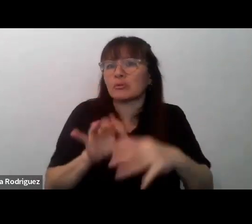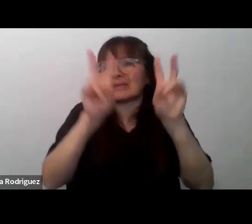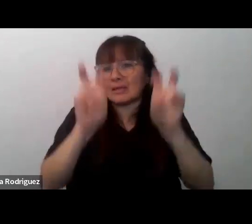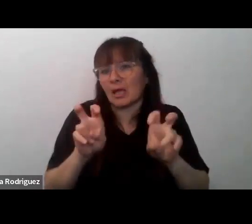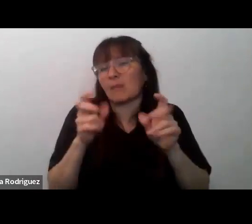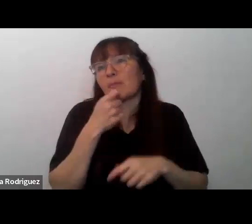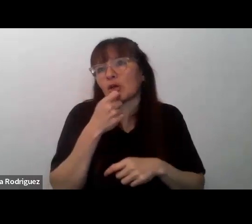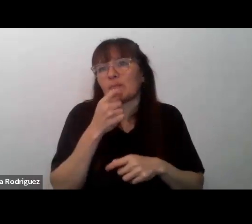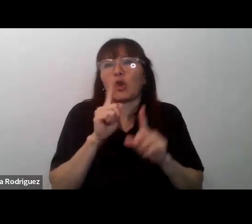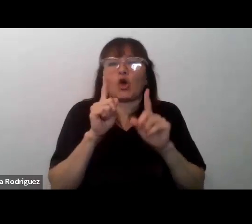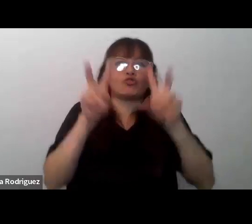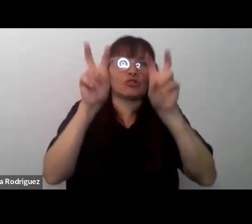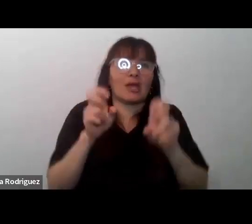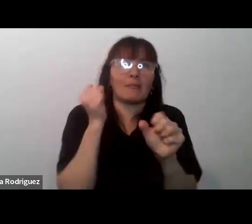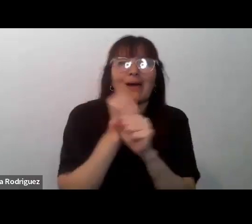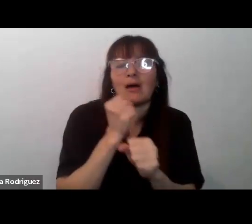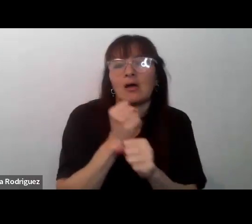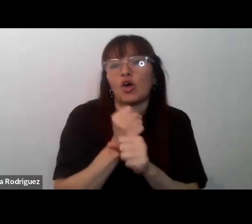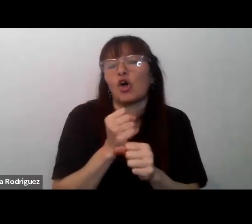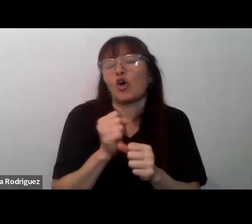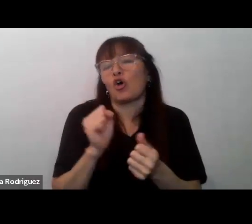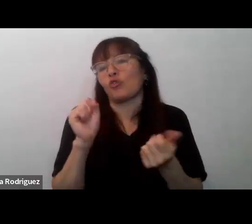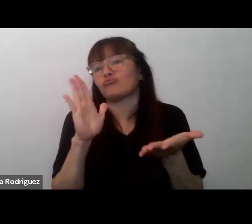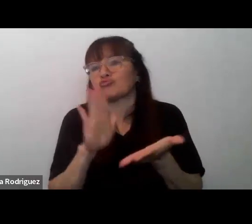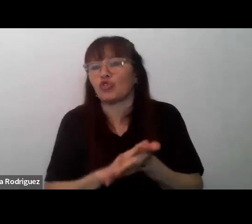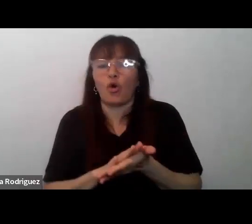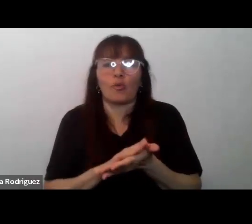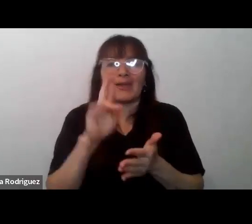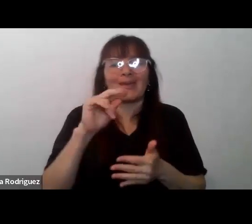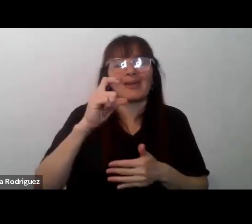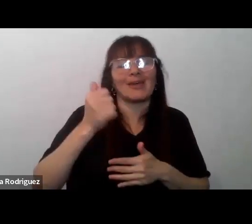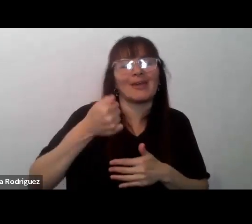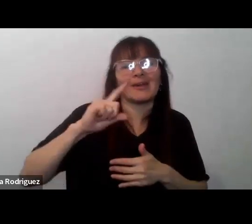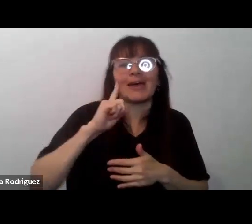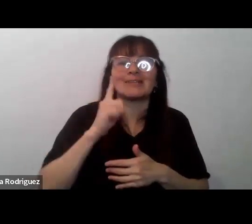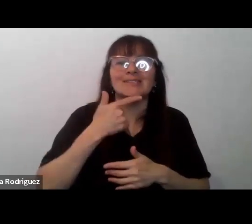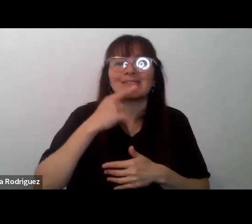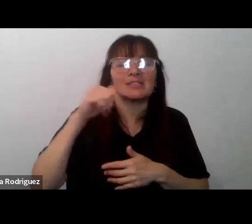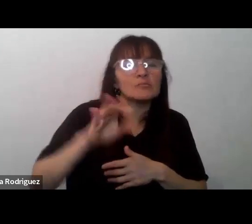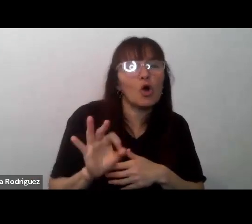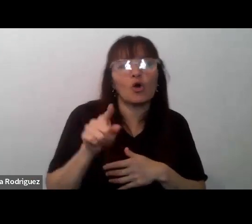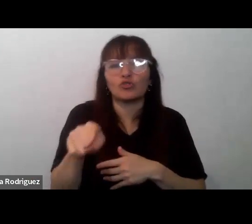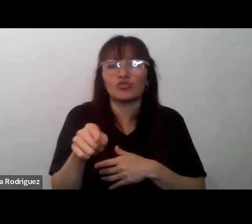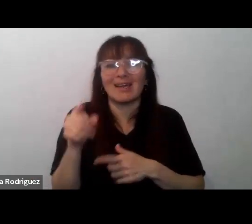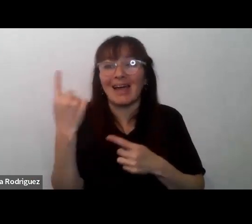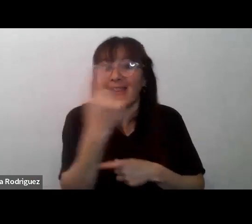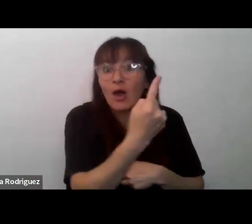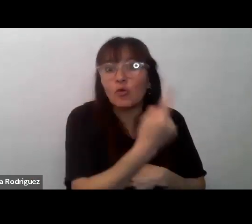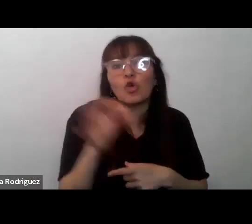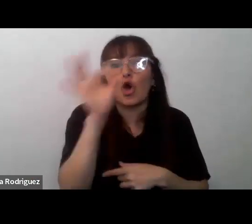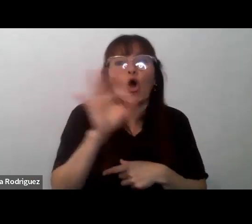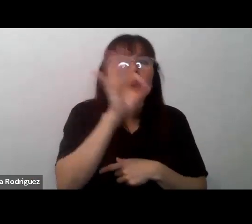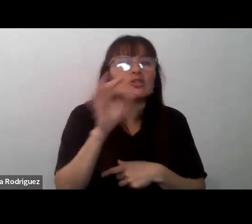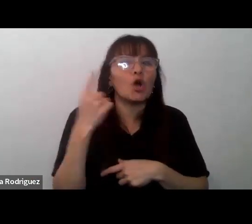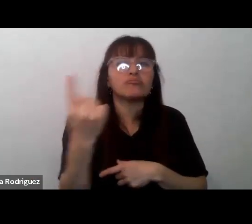por ejemplo hayamos trabajado sobre el racismo en la reunión entonces cada uno expresa su opinión porque lo más importante